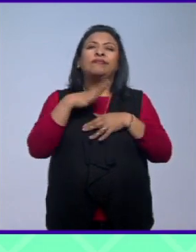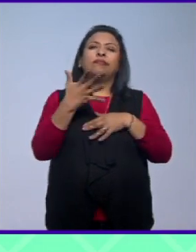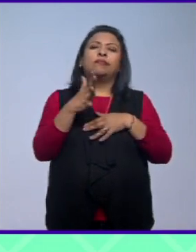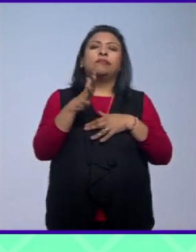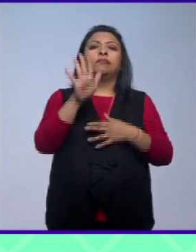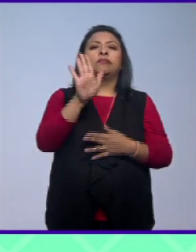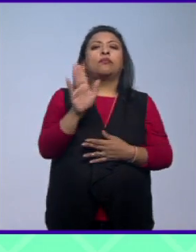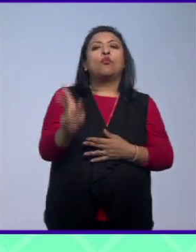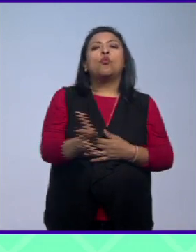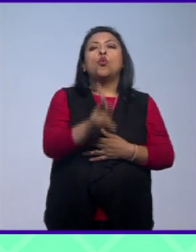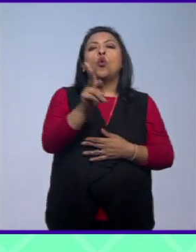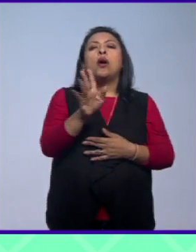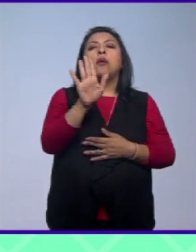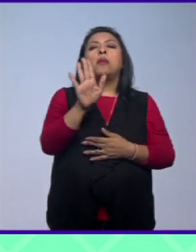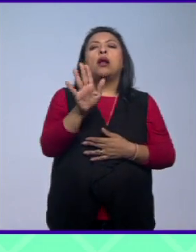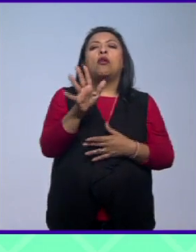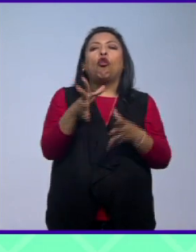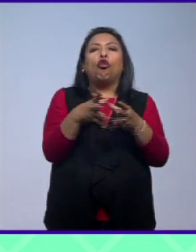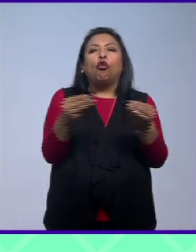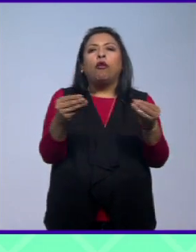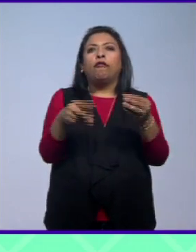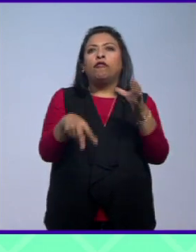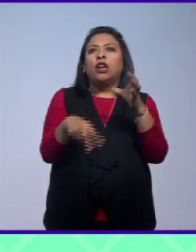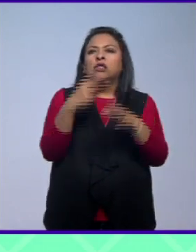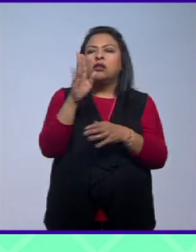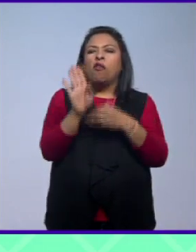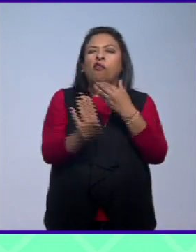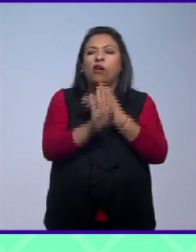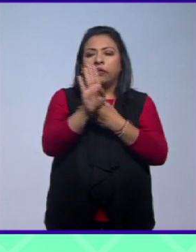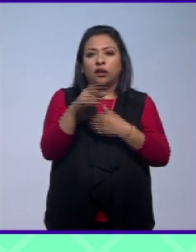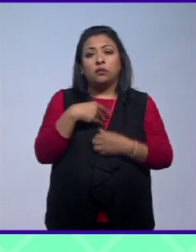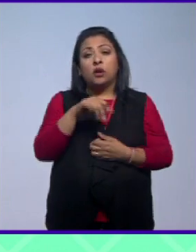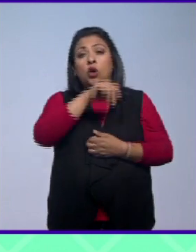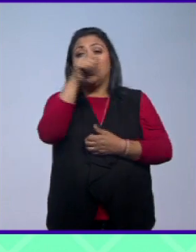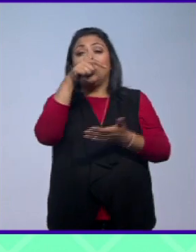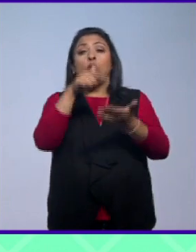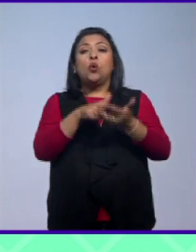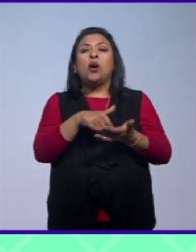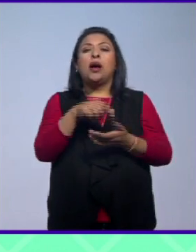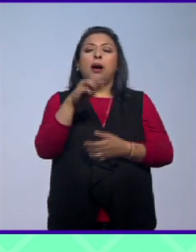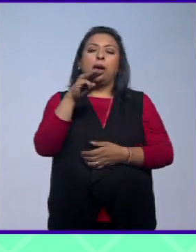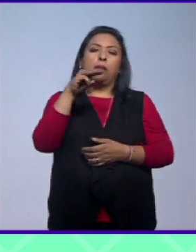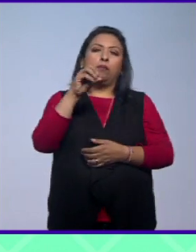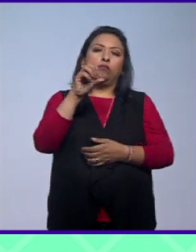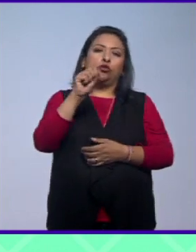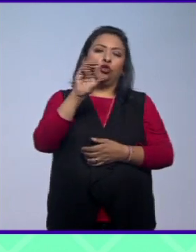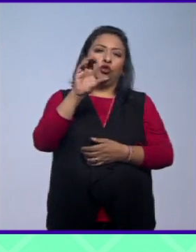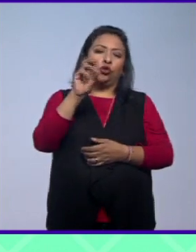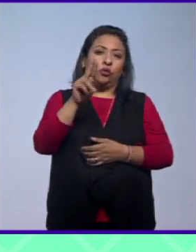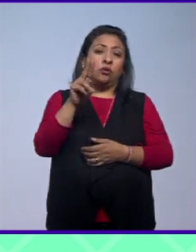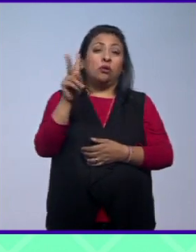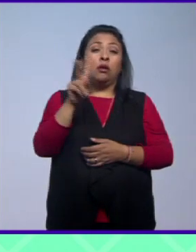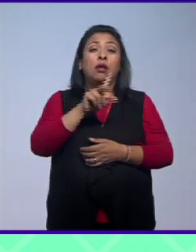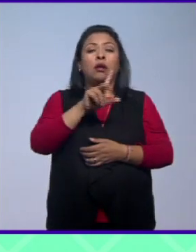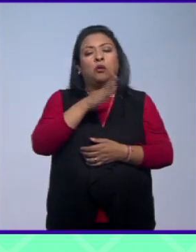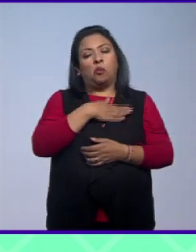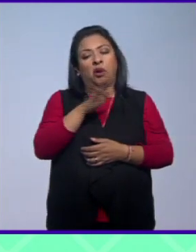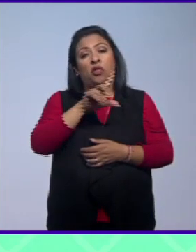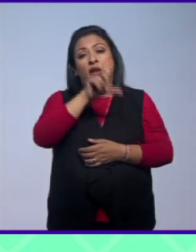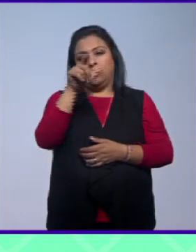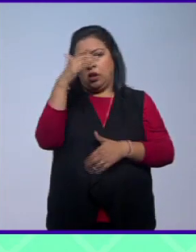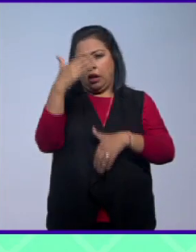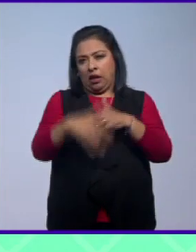de pueblo medio fantasma y otro en Moscú voy afortunadamente después del mundial pero